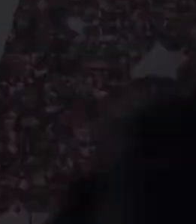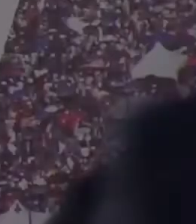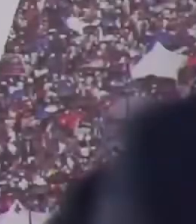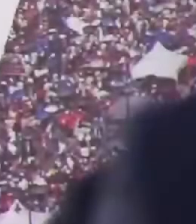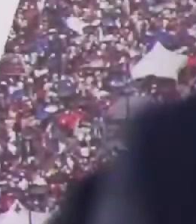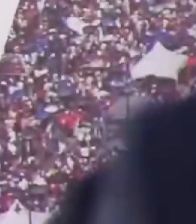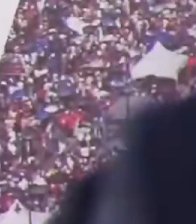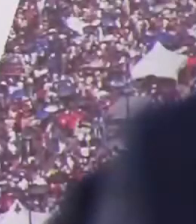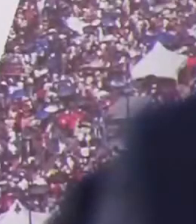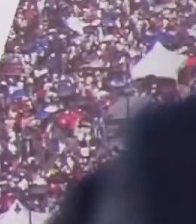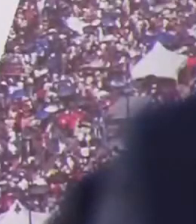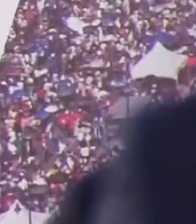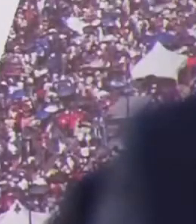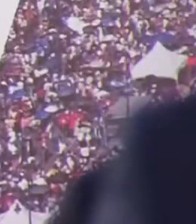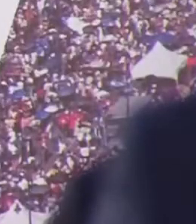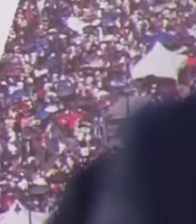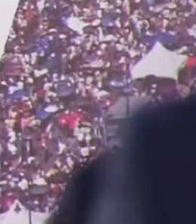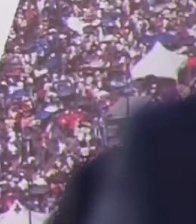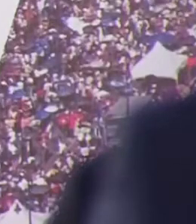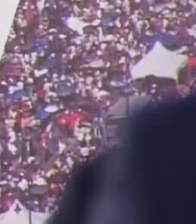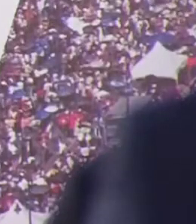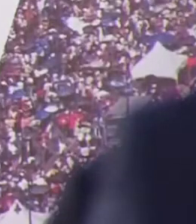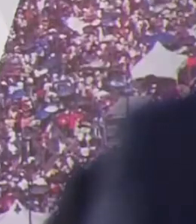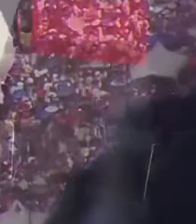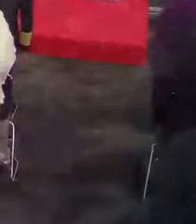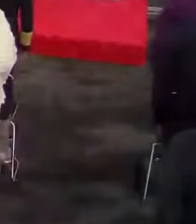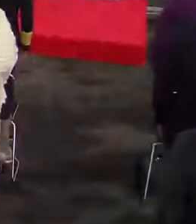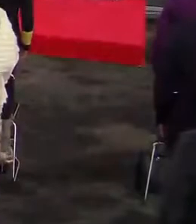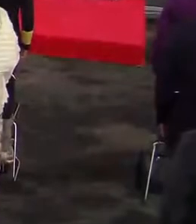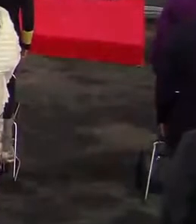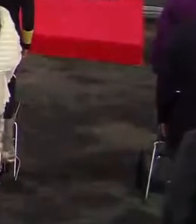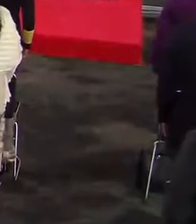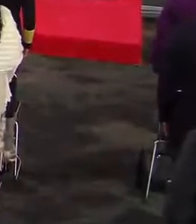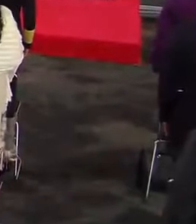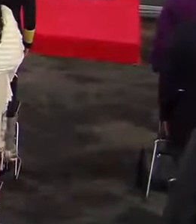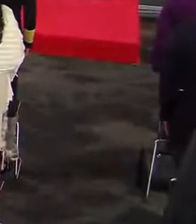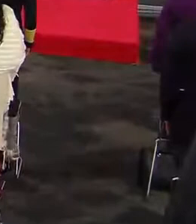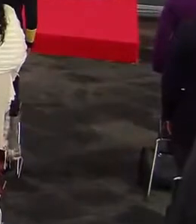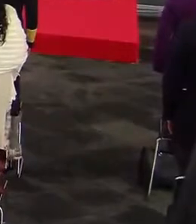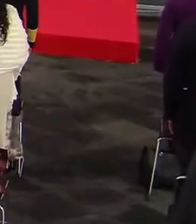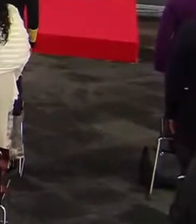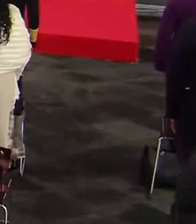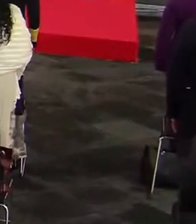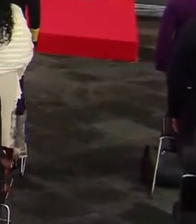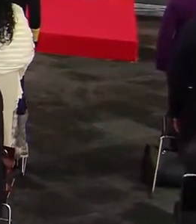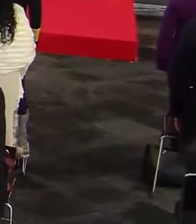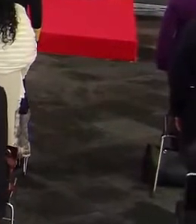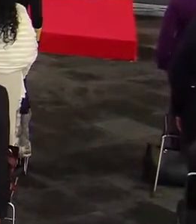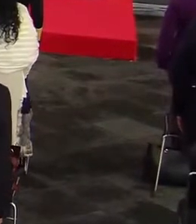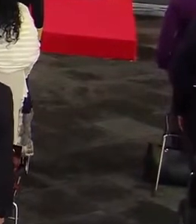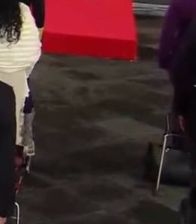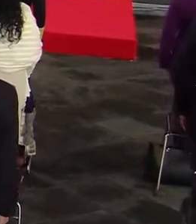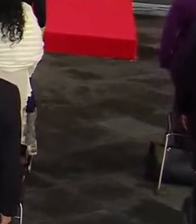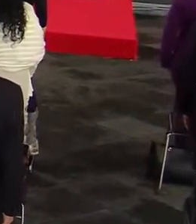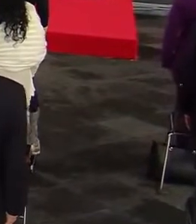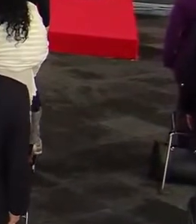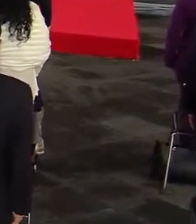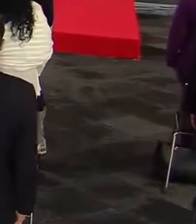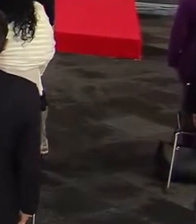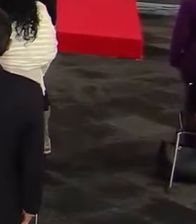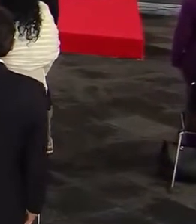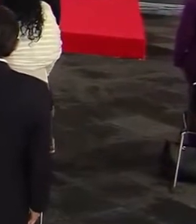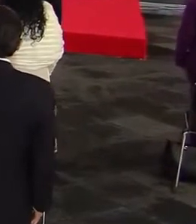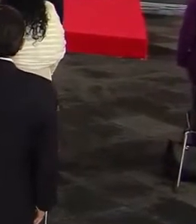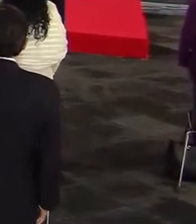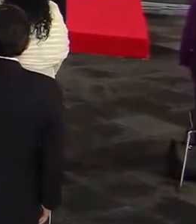Con motivo del tercer año del triunfo histórico democrático del pueblo de México, damos la más cordial bienvenida al presidente